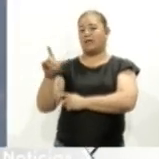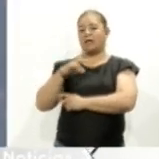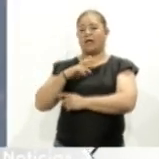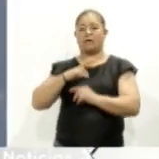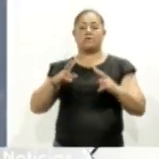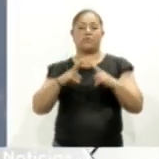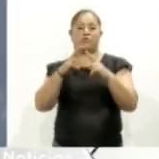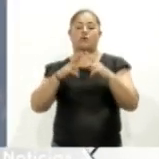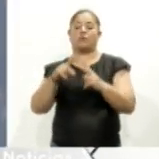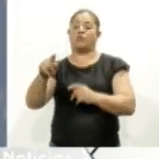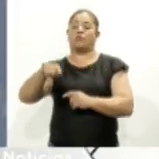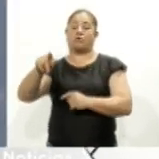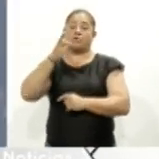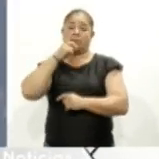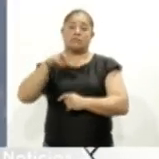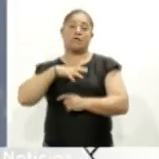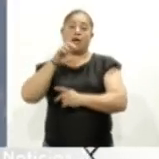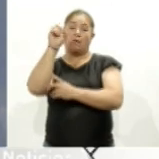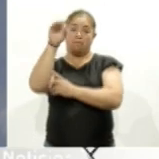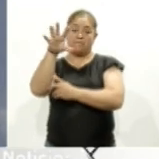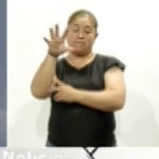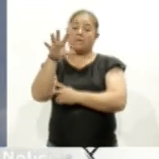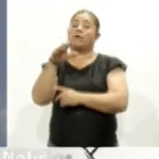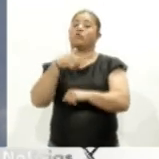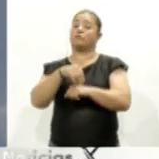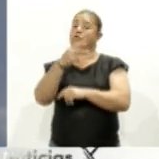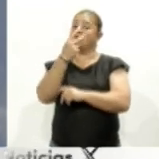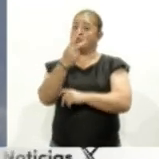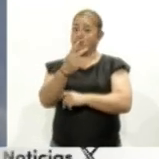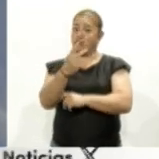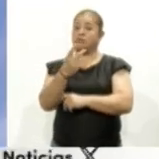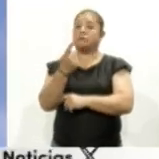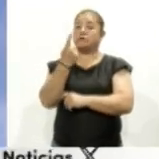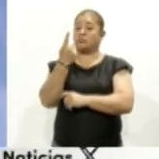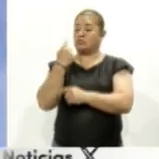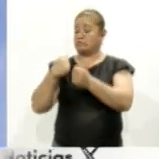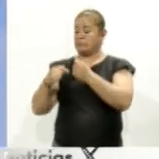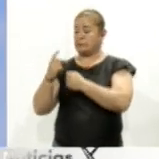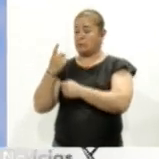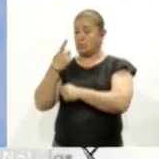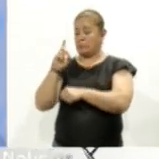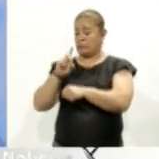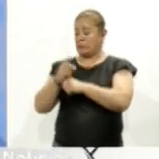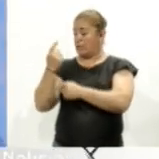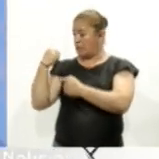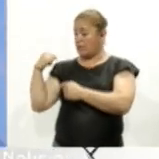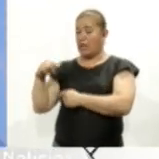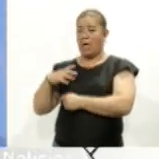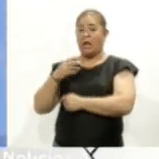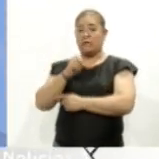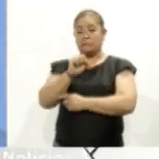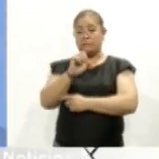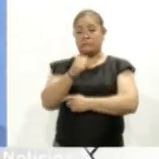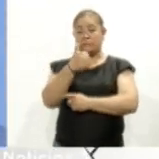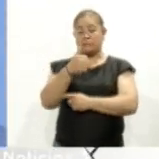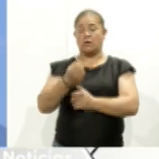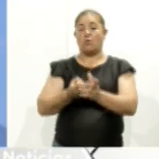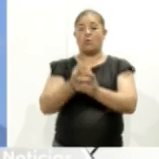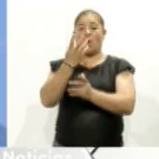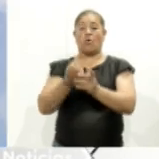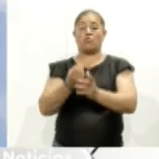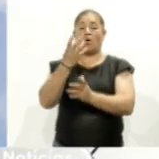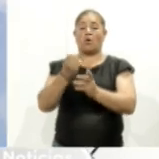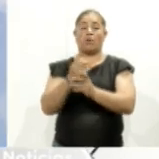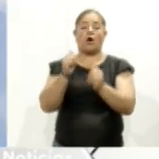Popocatépetl se encuentra en amarillo fase 2. En las últimas 24 horas se detectaron 66 exhalaciones acompañadas de vapor